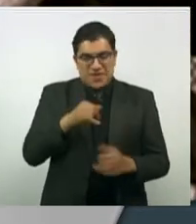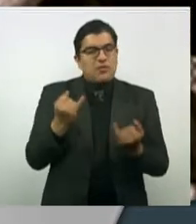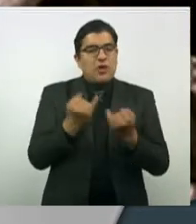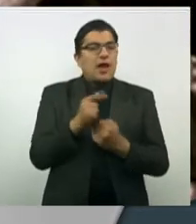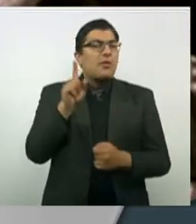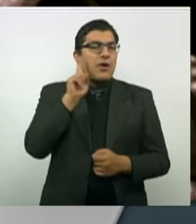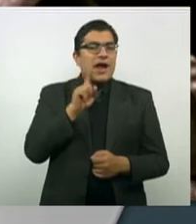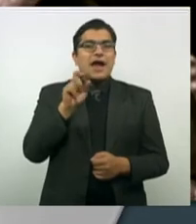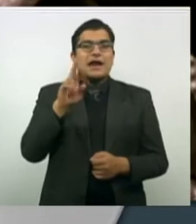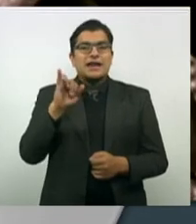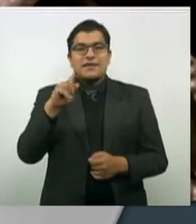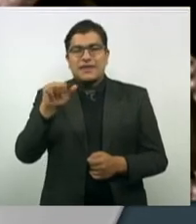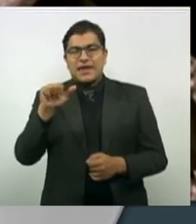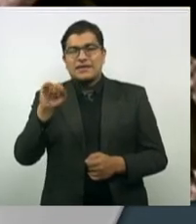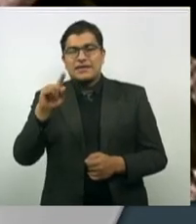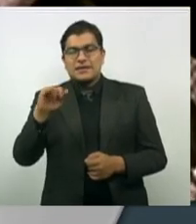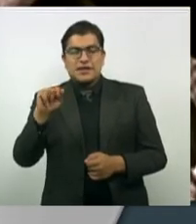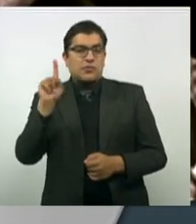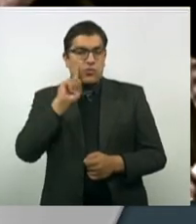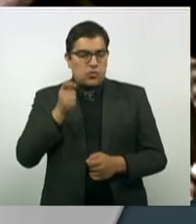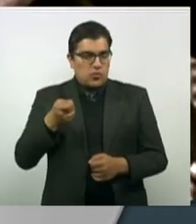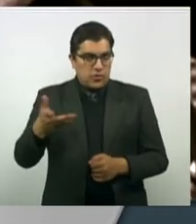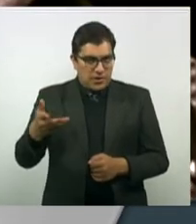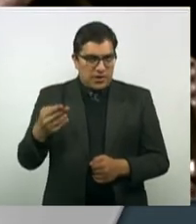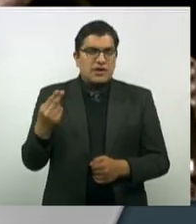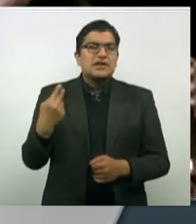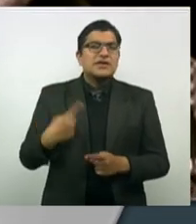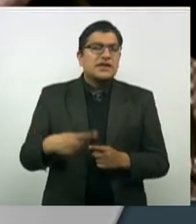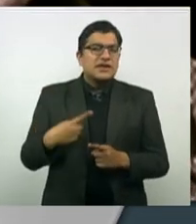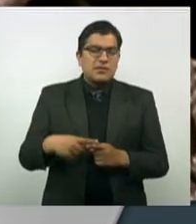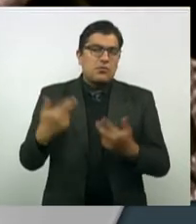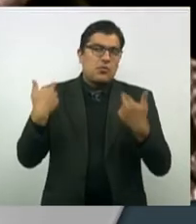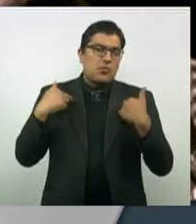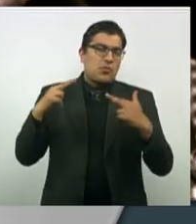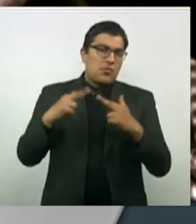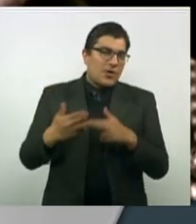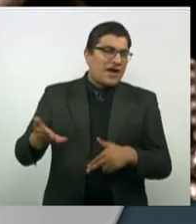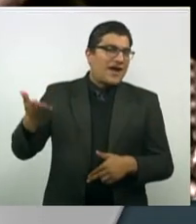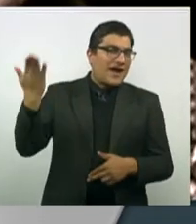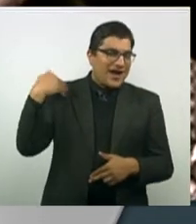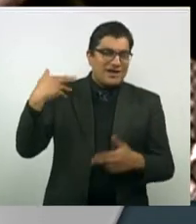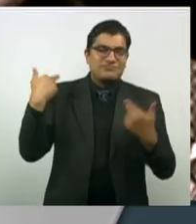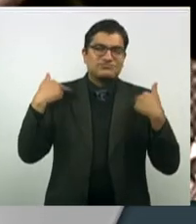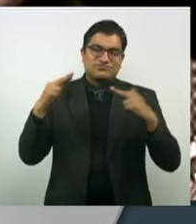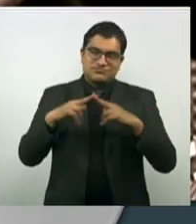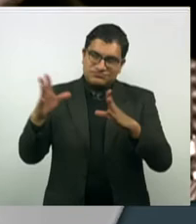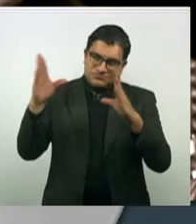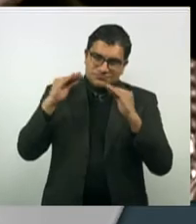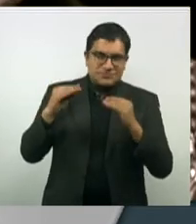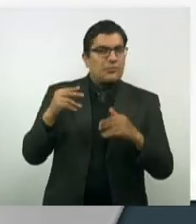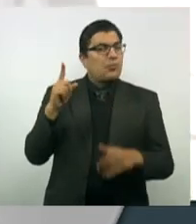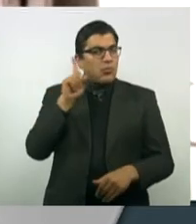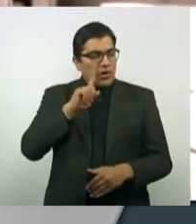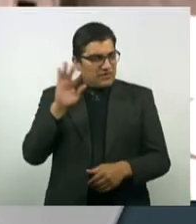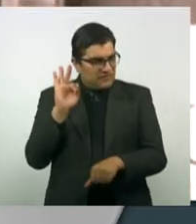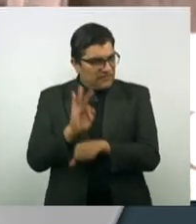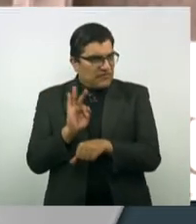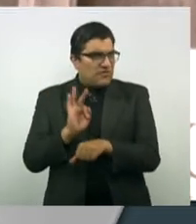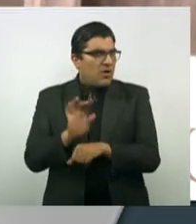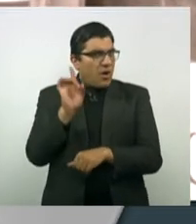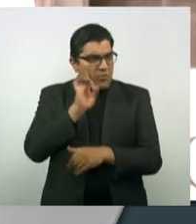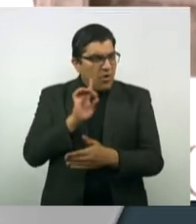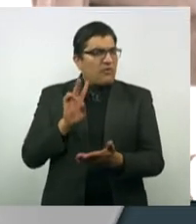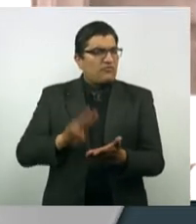Cetina, que ese nombre fue en honor de una de sus profesoras. Una mujer también feminista tuvo